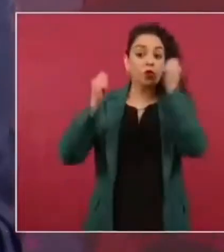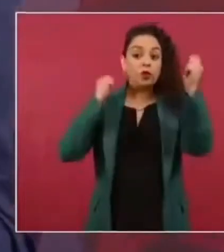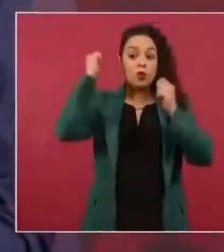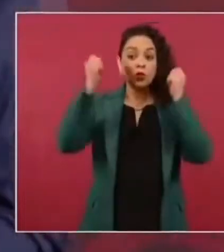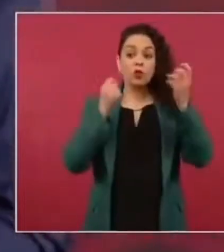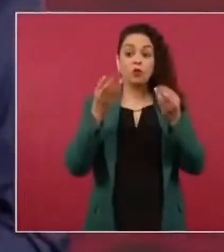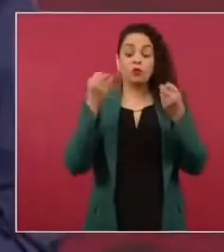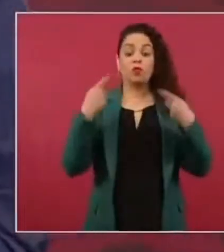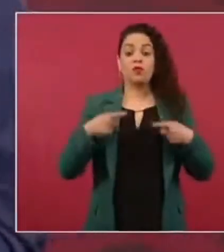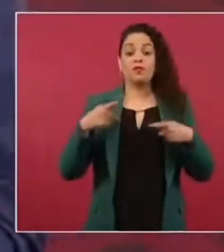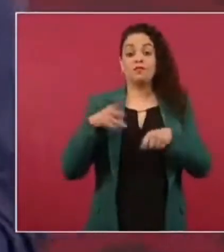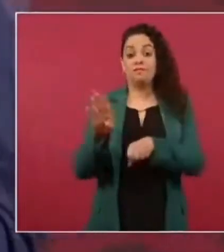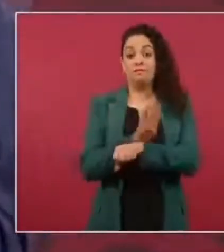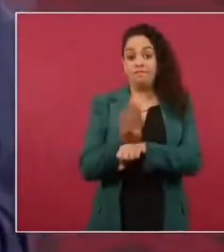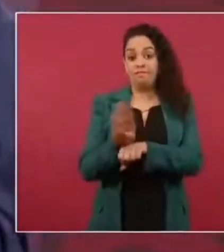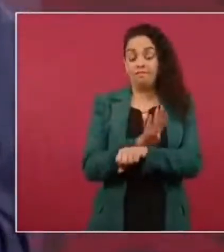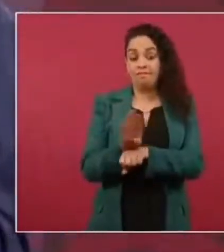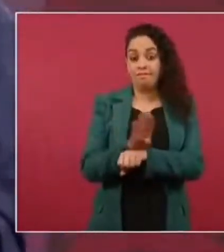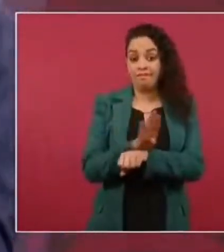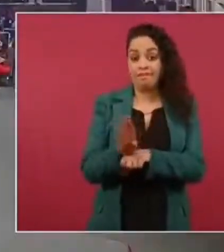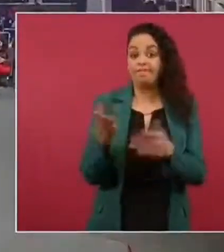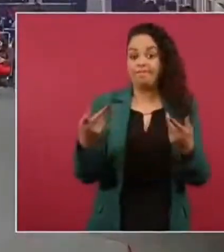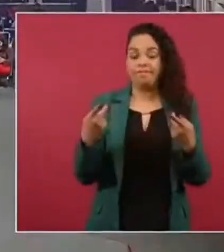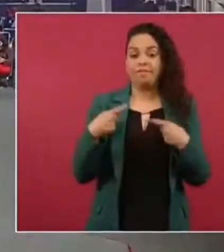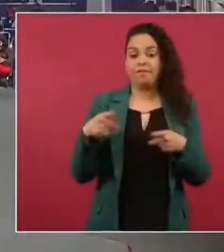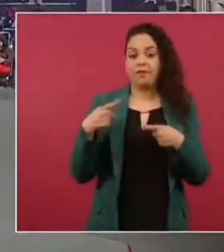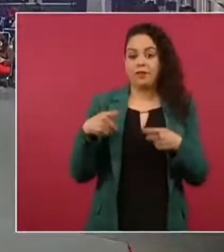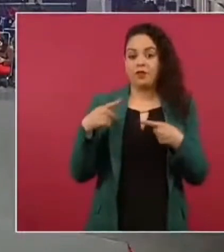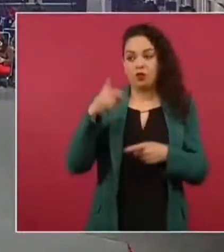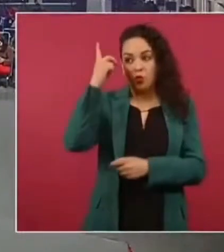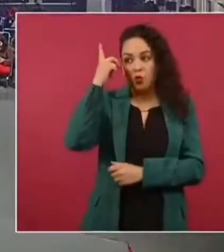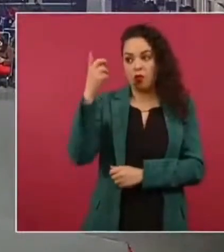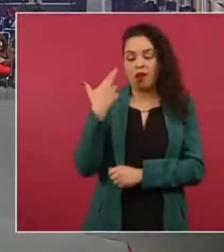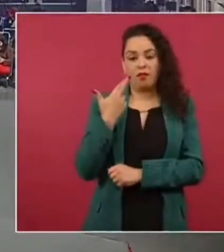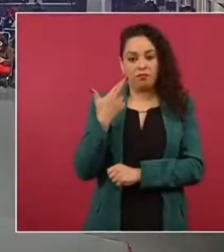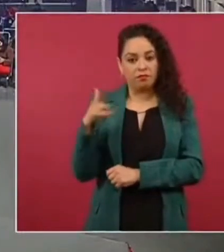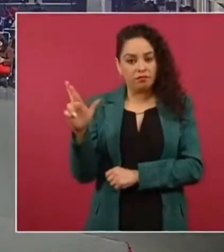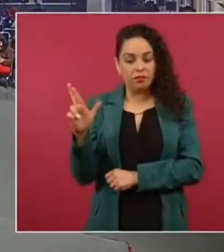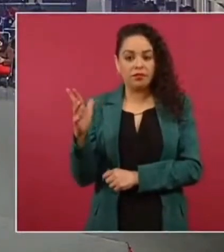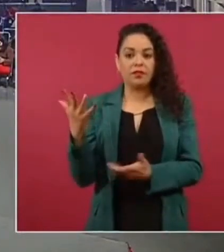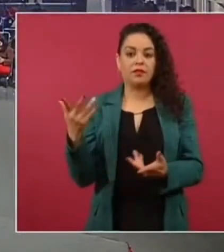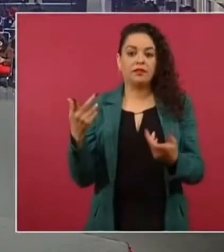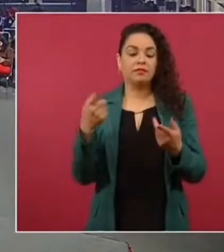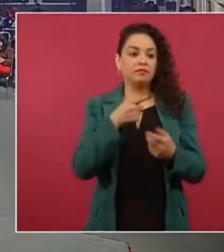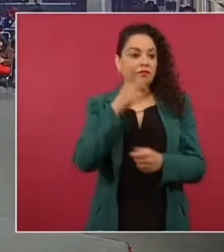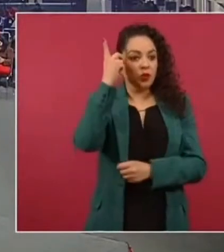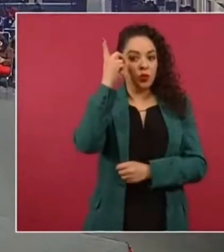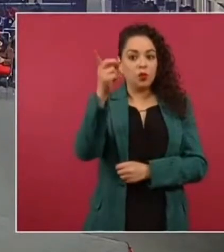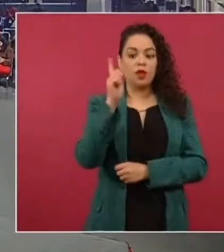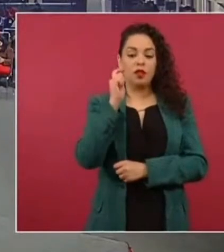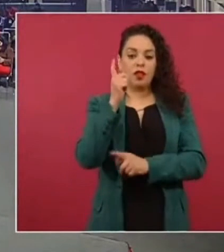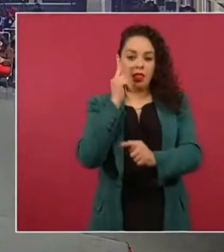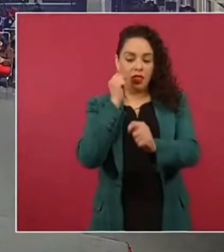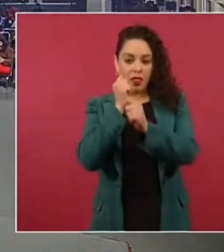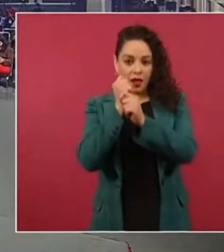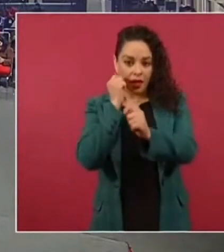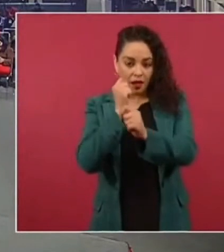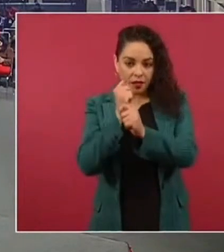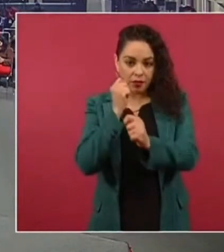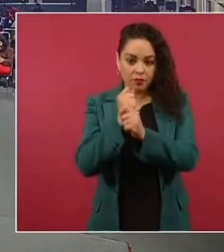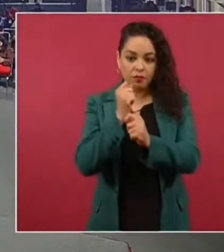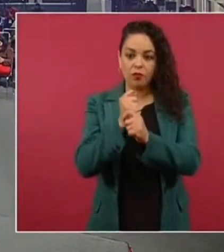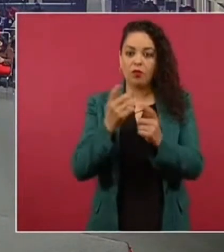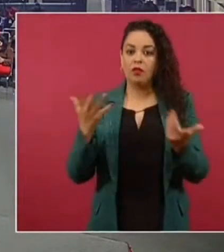Restauranteros, desde luego transportistas, las líneas aéreas,